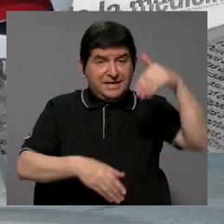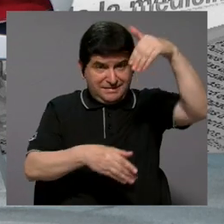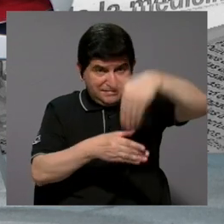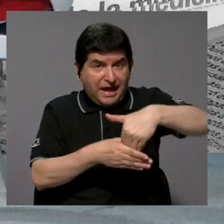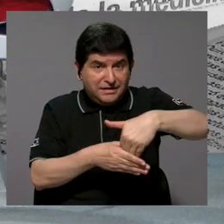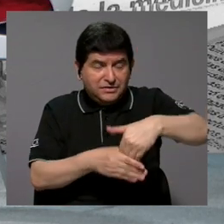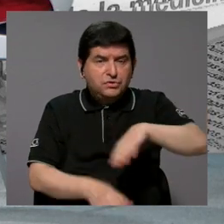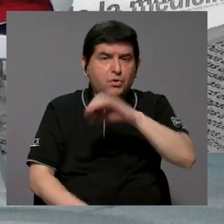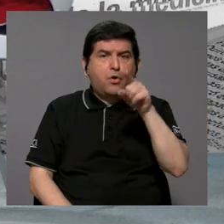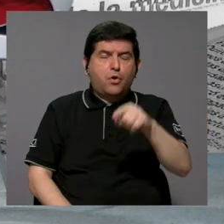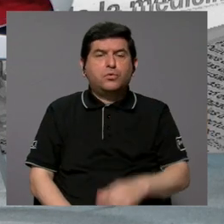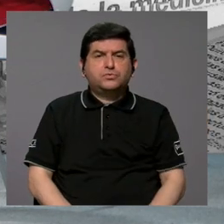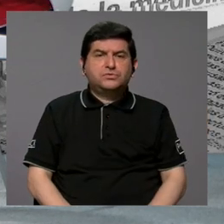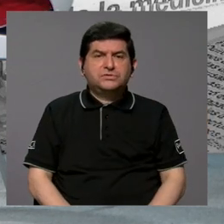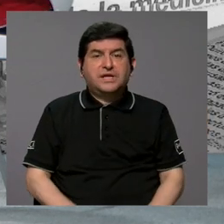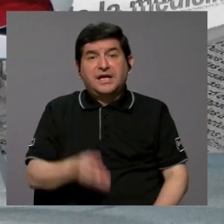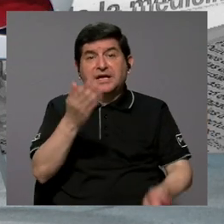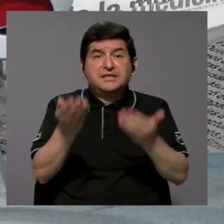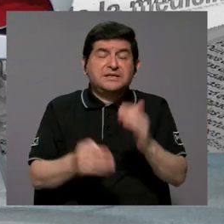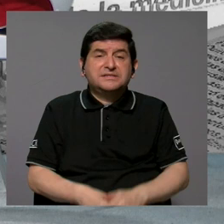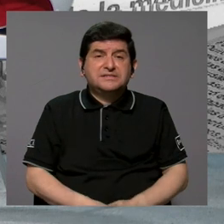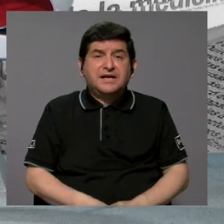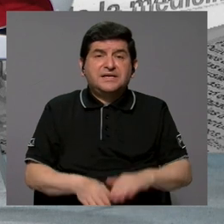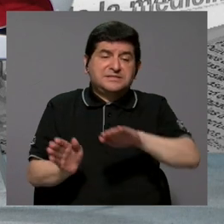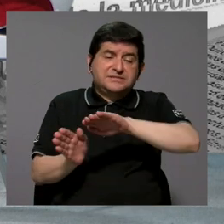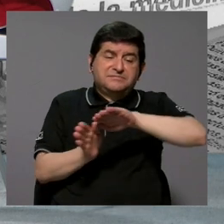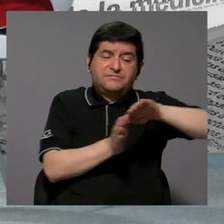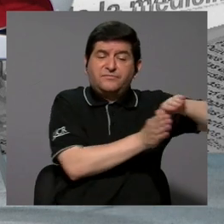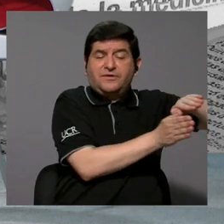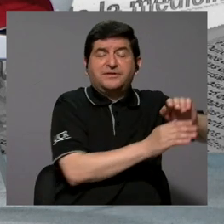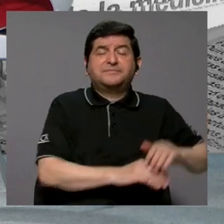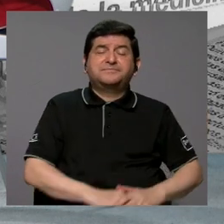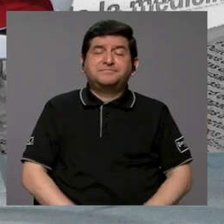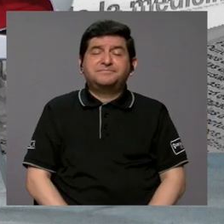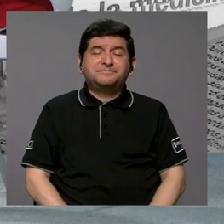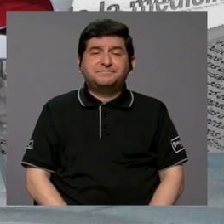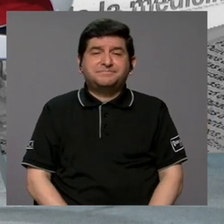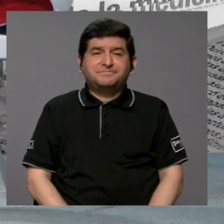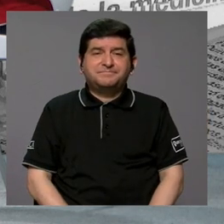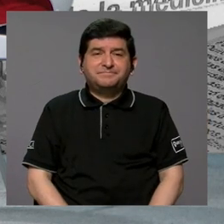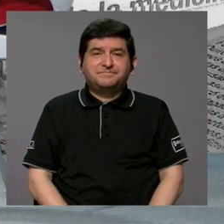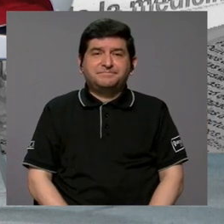ola o usted se lleva y se va y se traga en la ola y se muere.